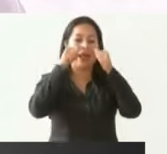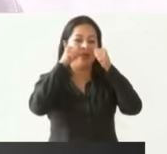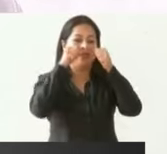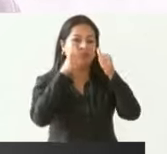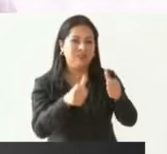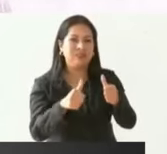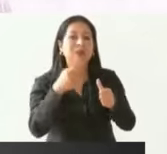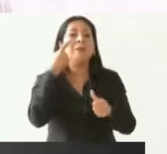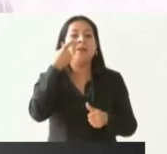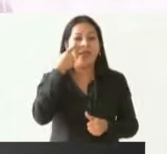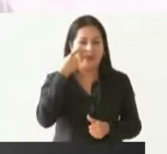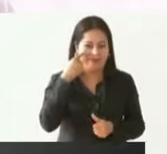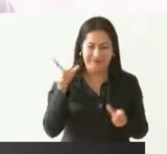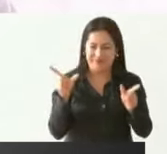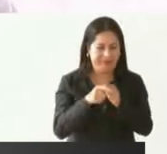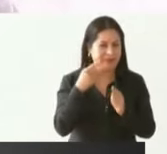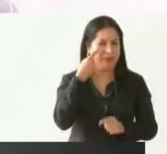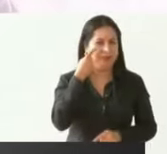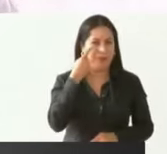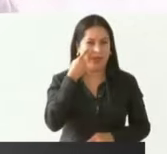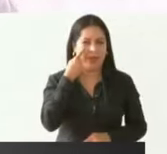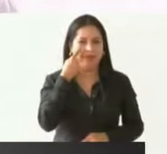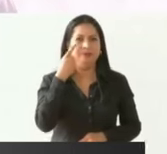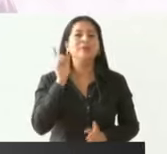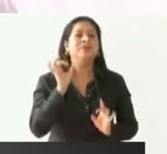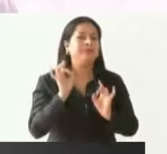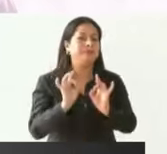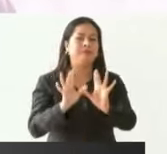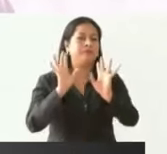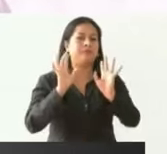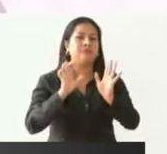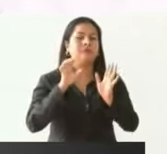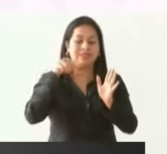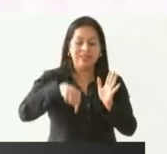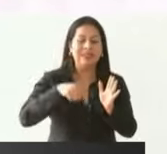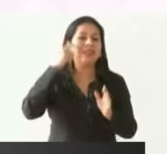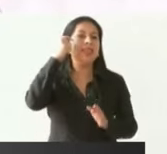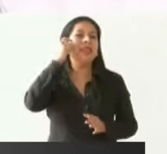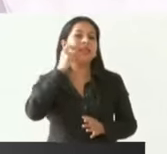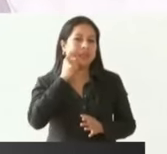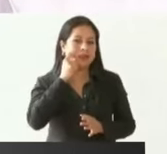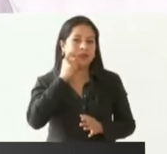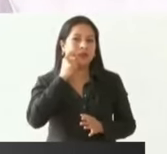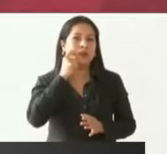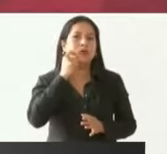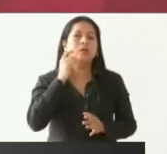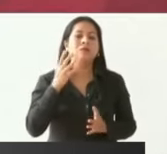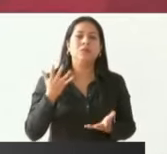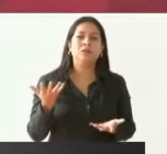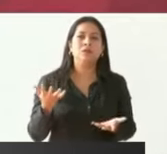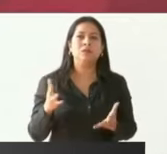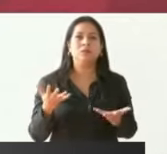Miren nada más. En el caso de Guerrero son